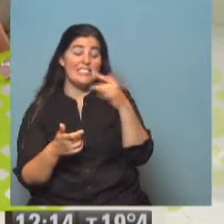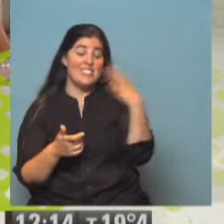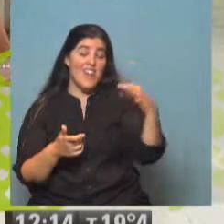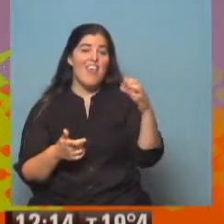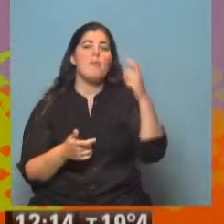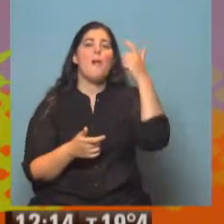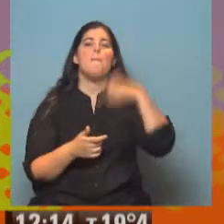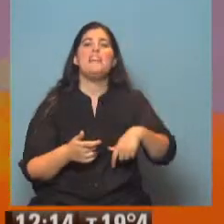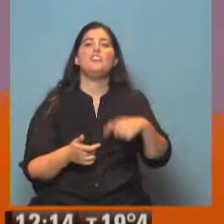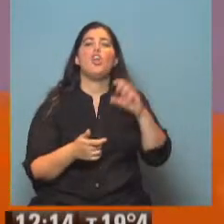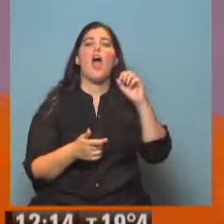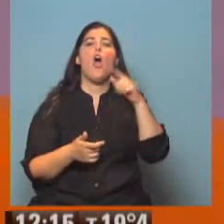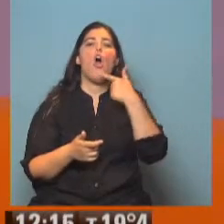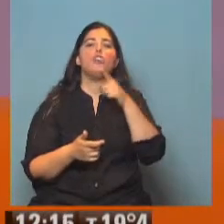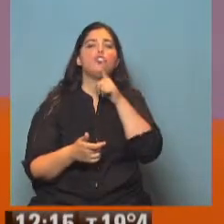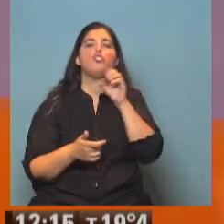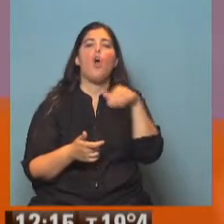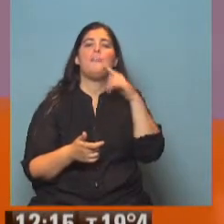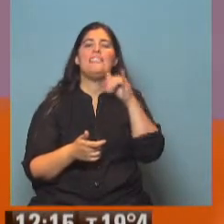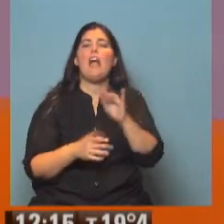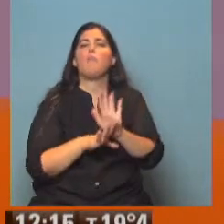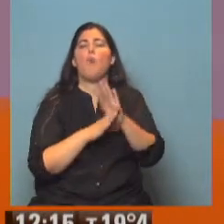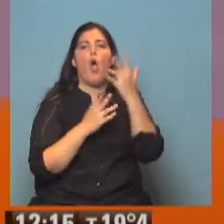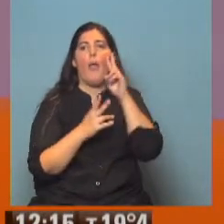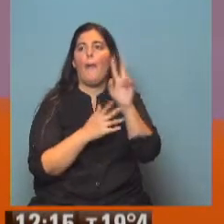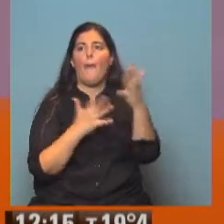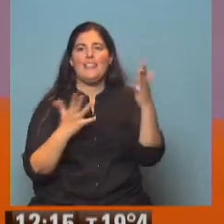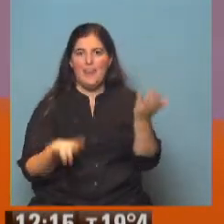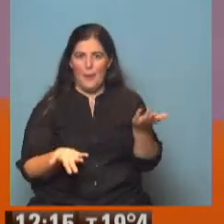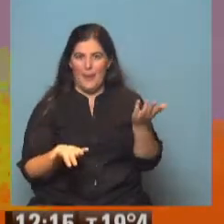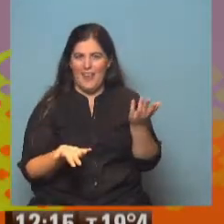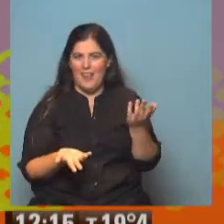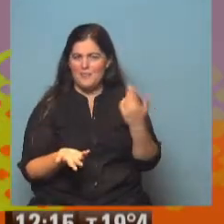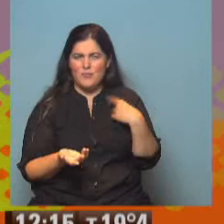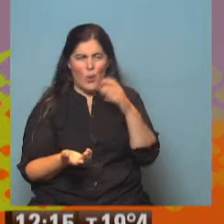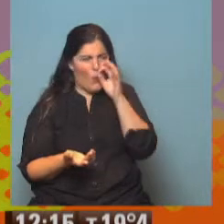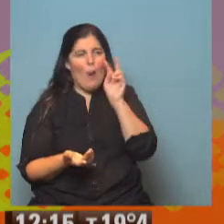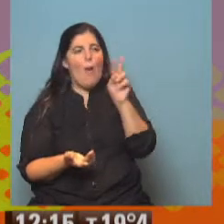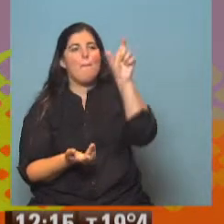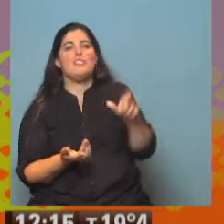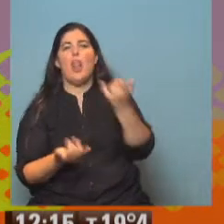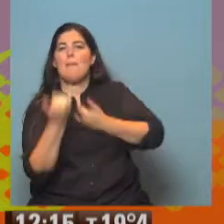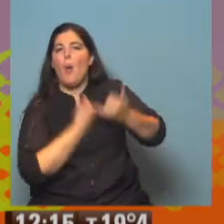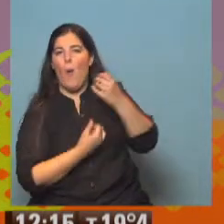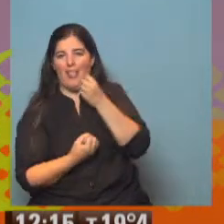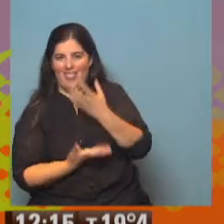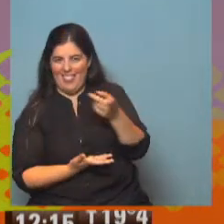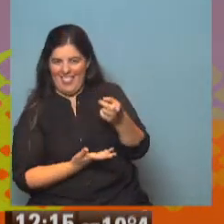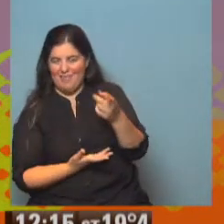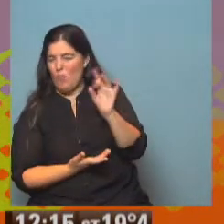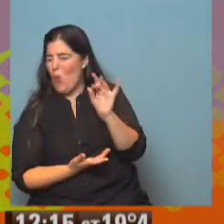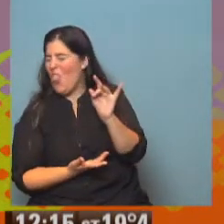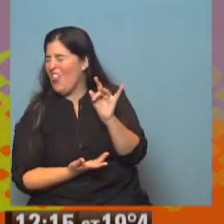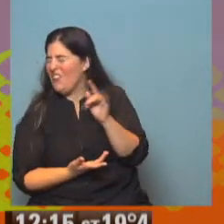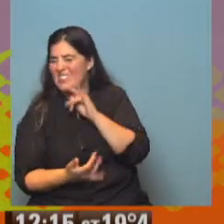ostomizado es casi invisible. Jamás no vas a ver a ninguna persona que te lo diga. Es muy difícil que lo diga.